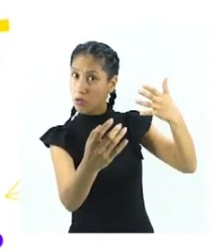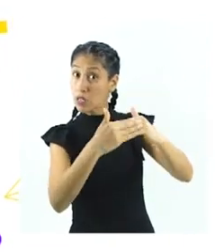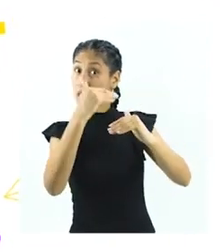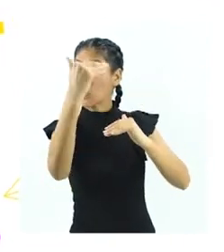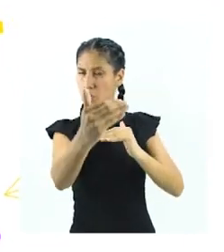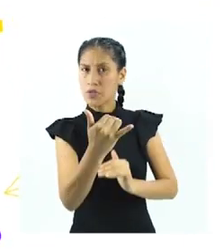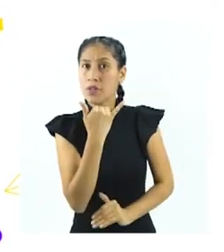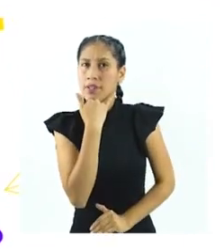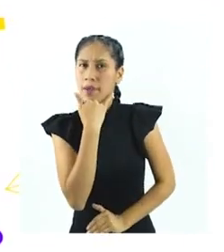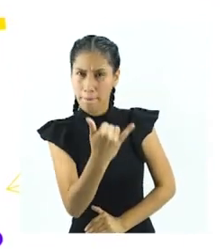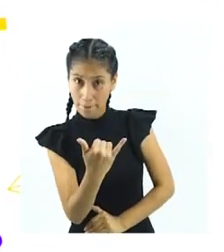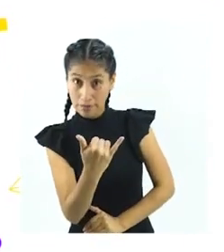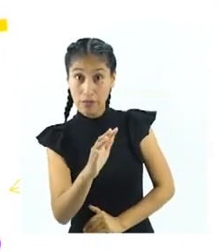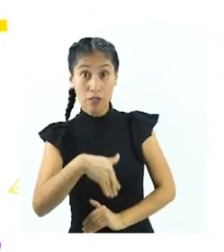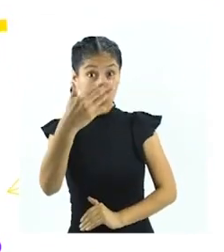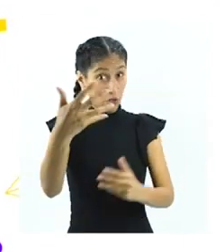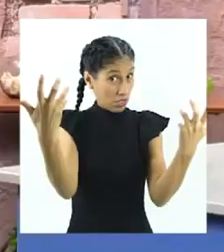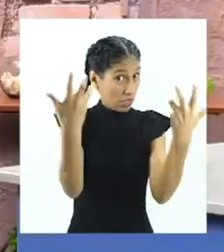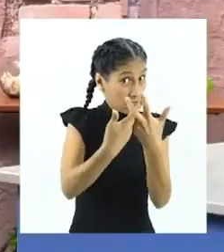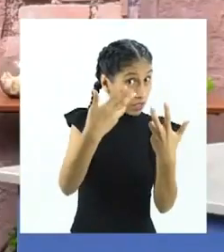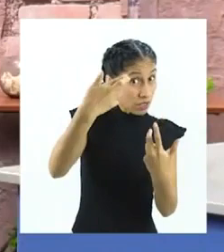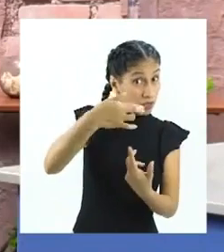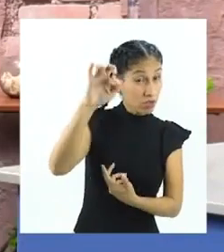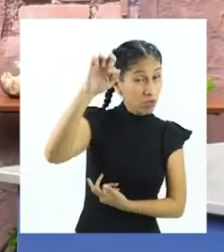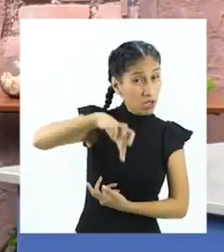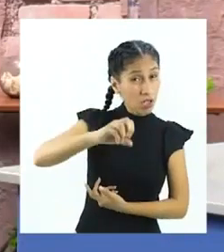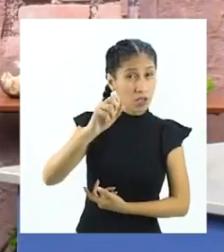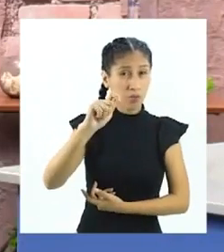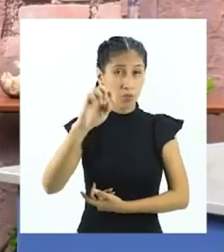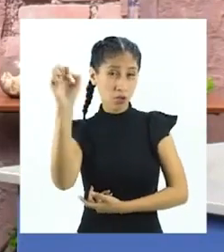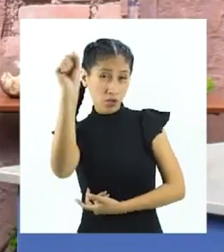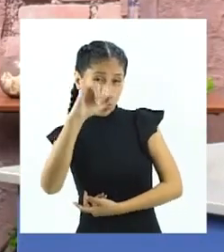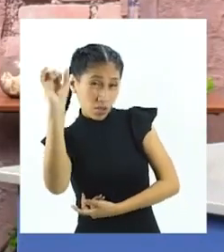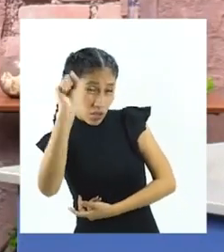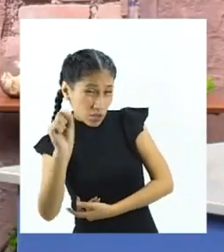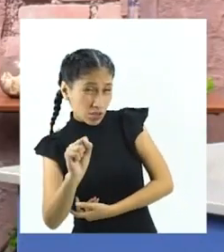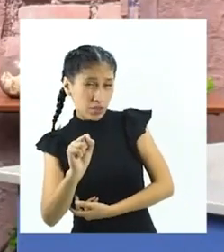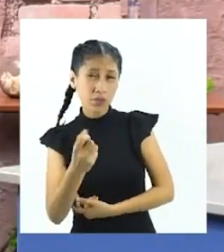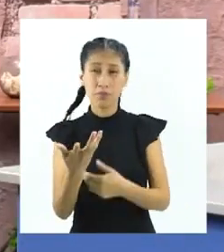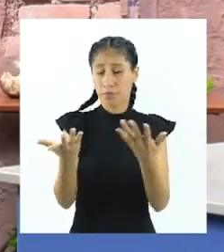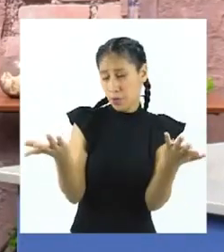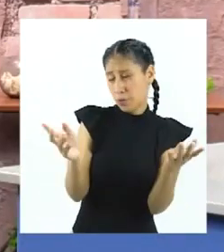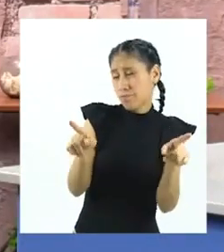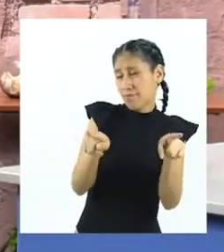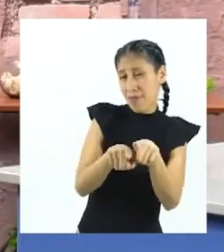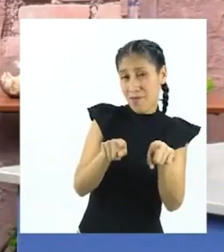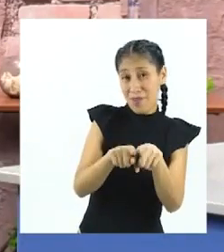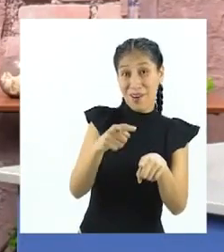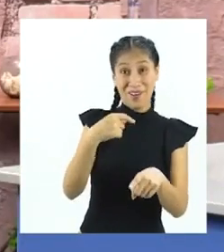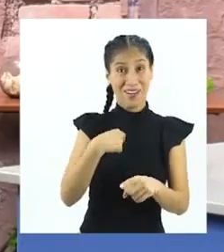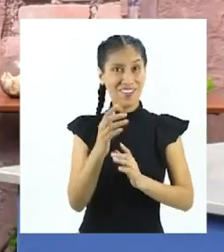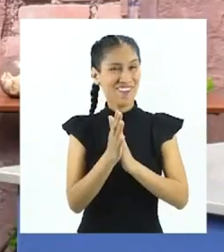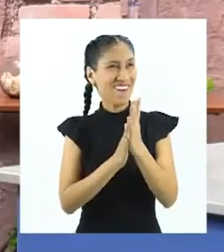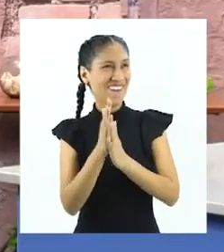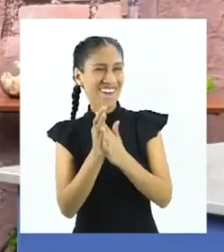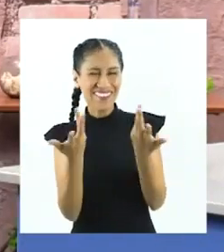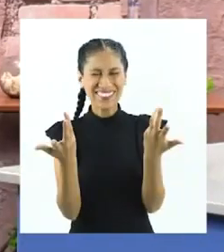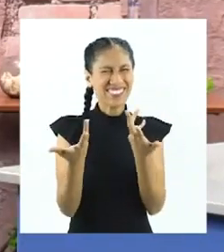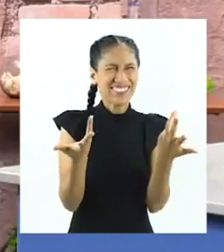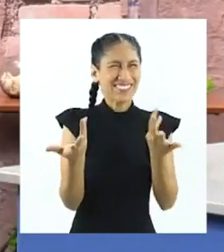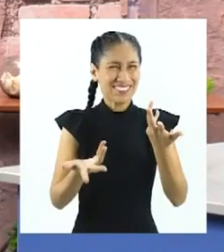obtener si la hipótesis es correcta. Y como la etapa de la experimentación es una de mis partes favoritas,